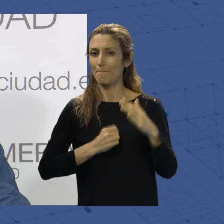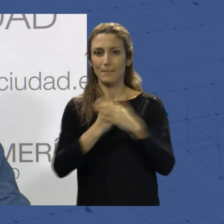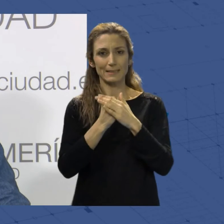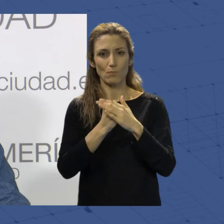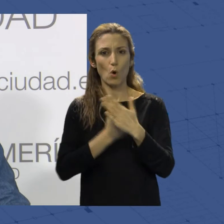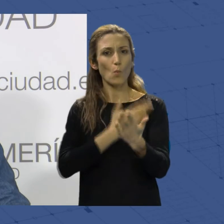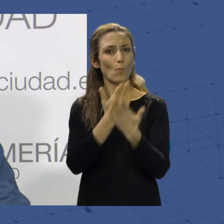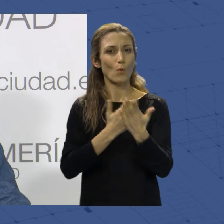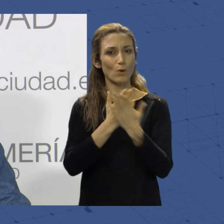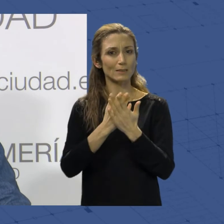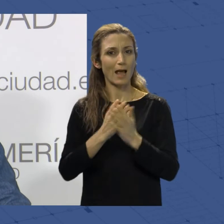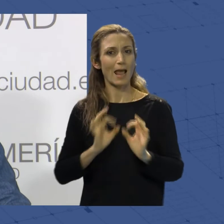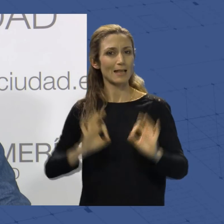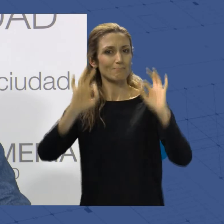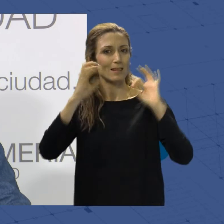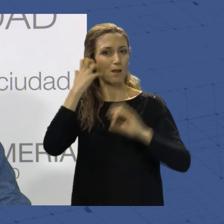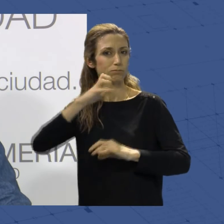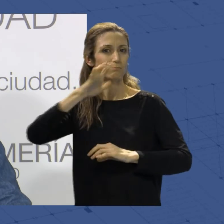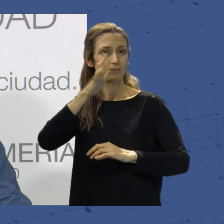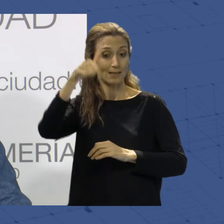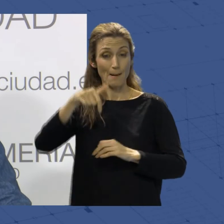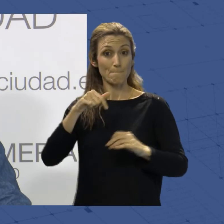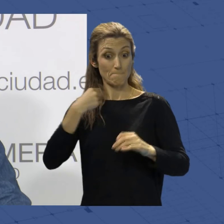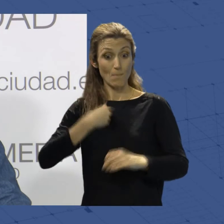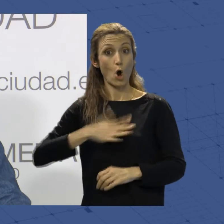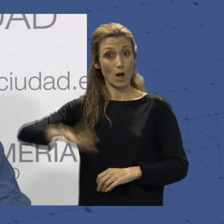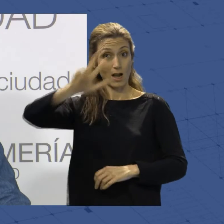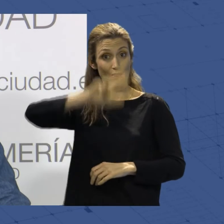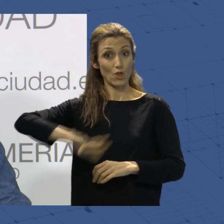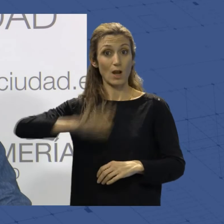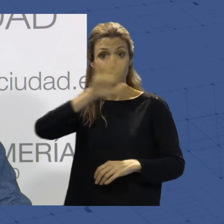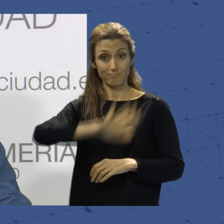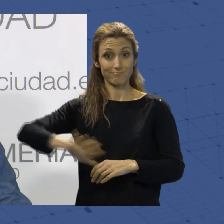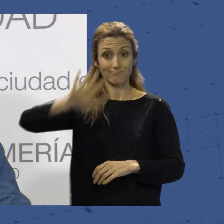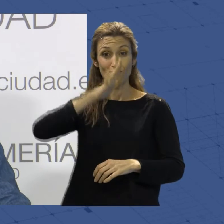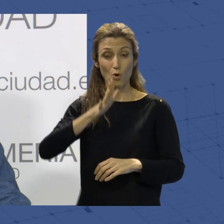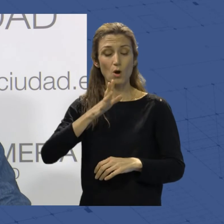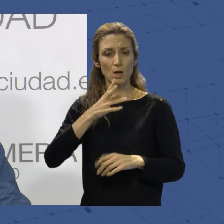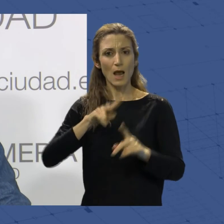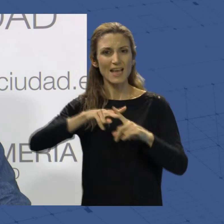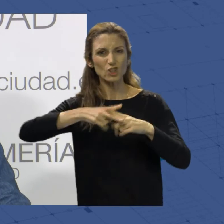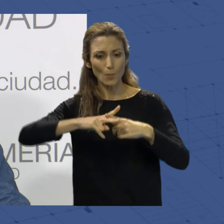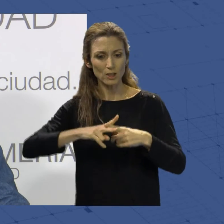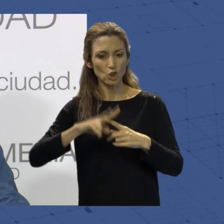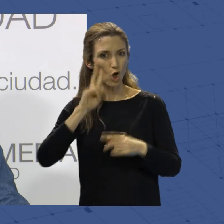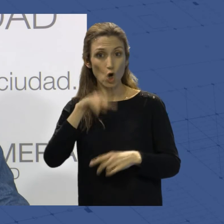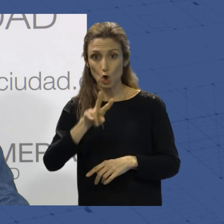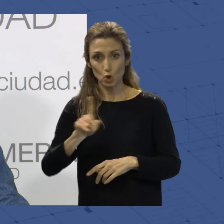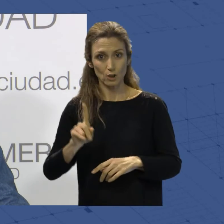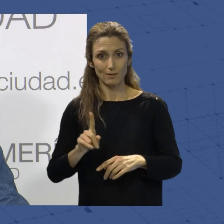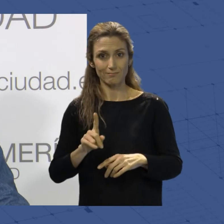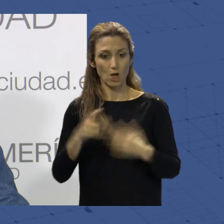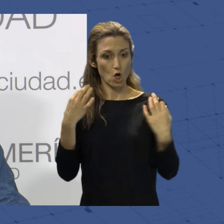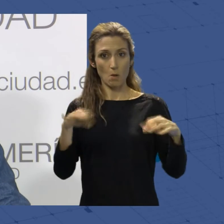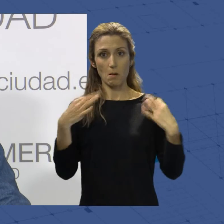única en el panorama nacional, entre otras cosas porque llevamos instrumentos que no se ven de